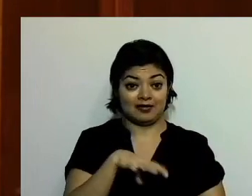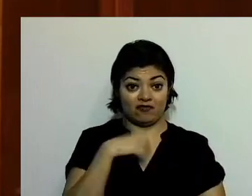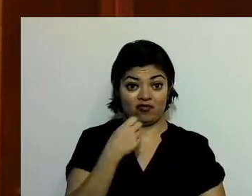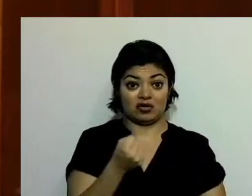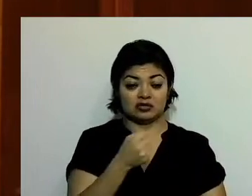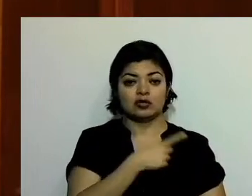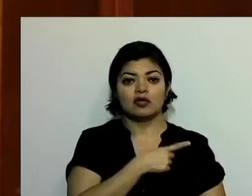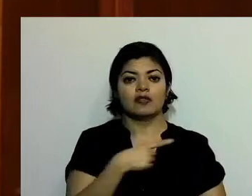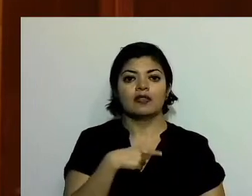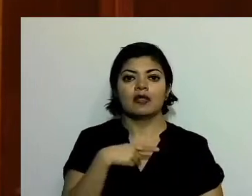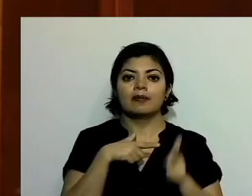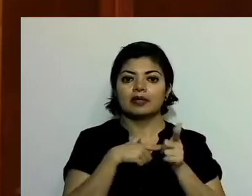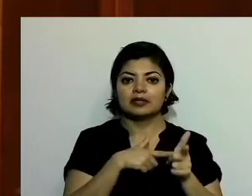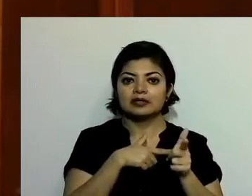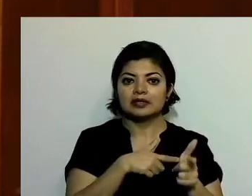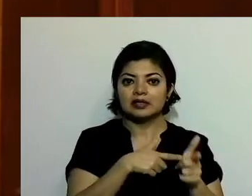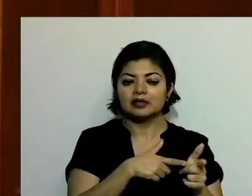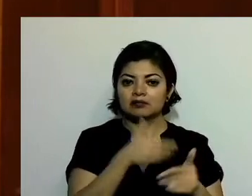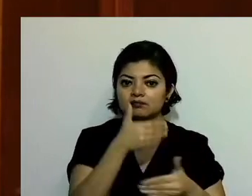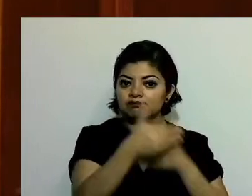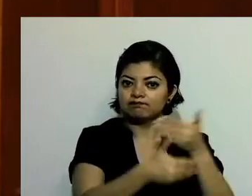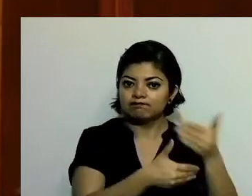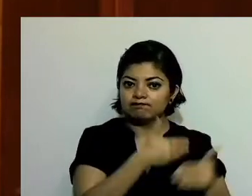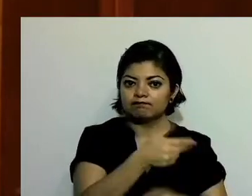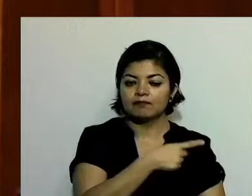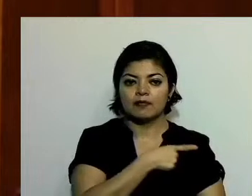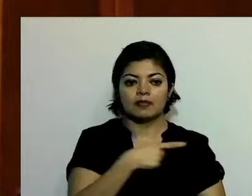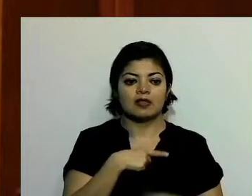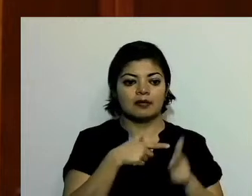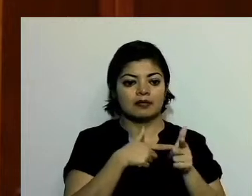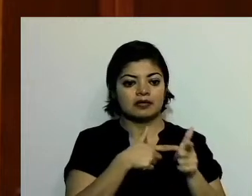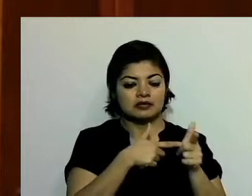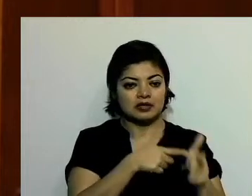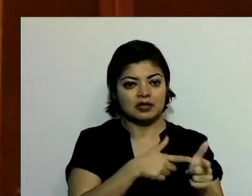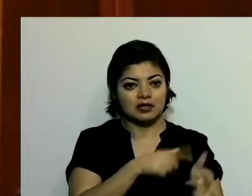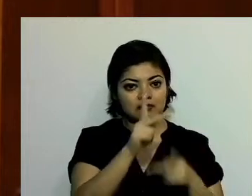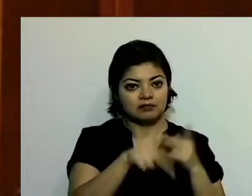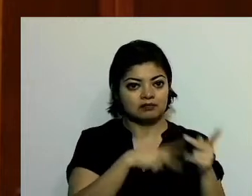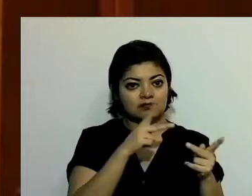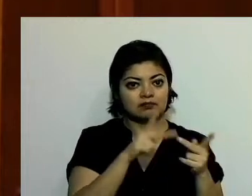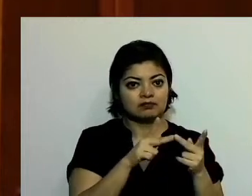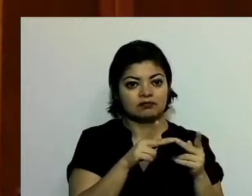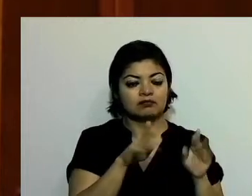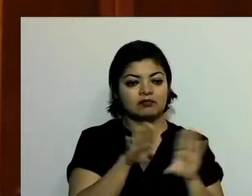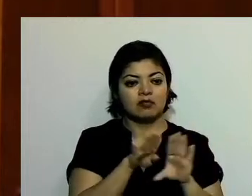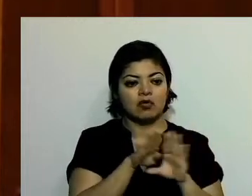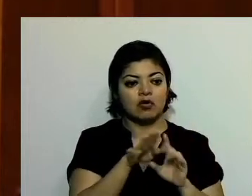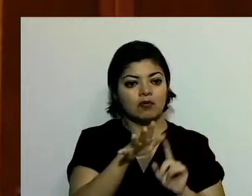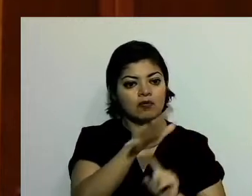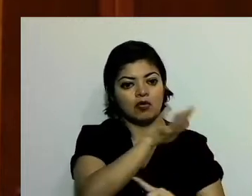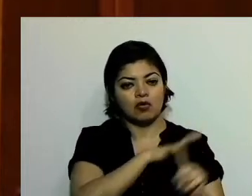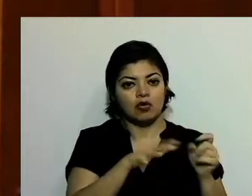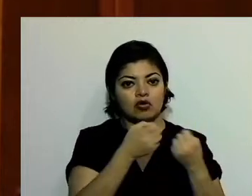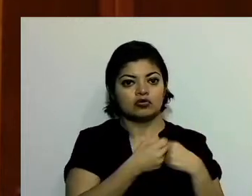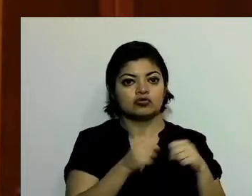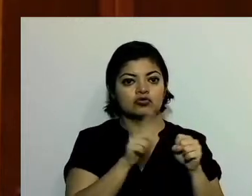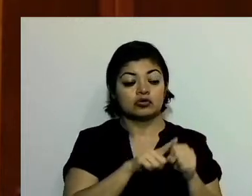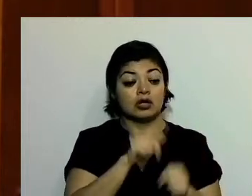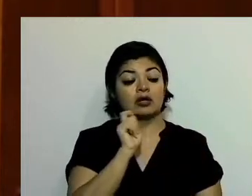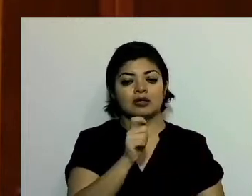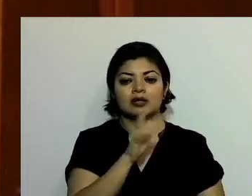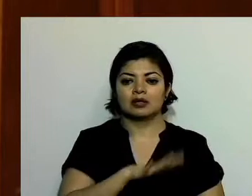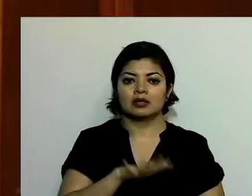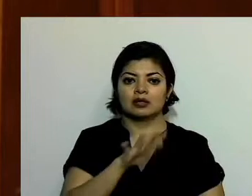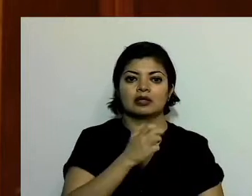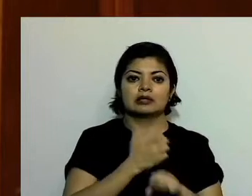que seguir construyendo, tendrá que seguir perfeccionando el entramado social de nuestro Estado y con